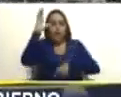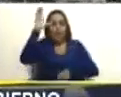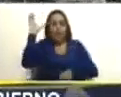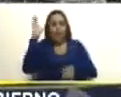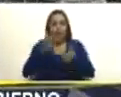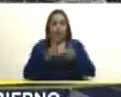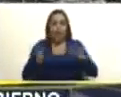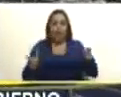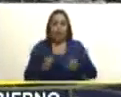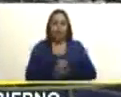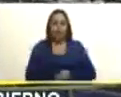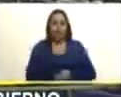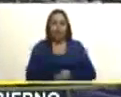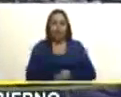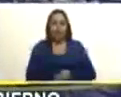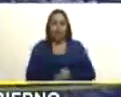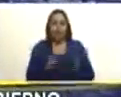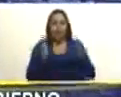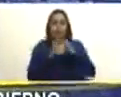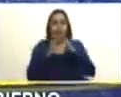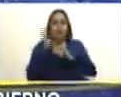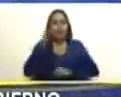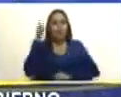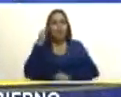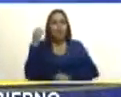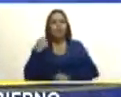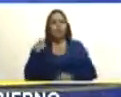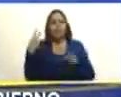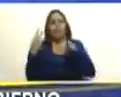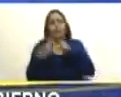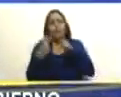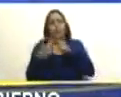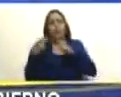la casa amarilla que conozco muy bien